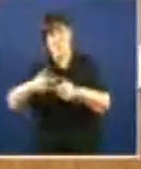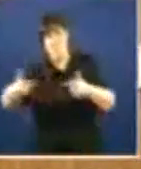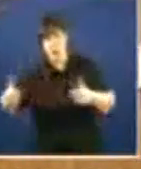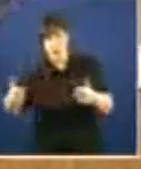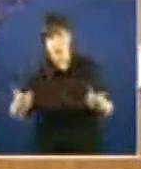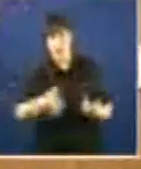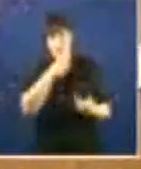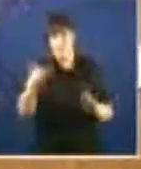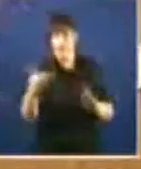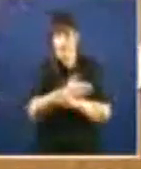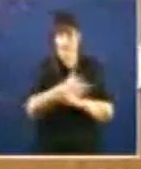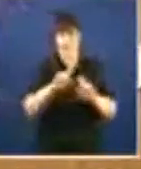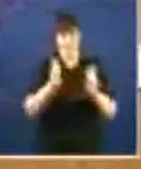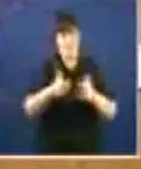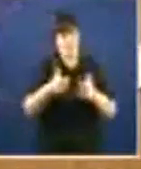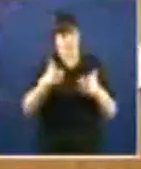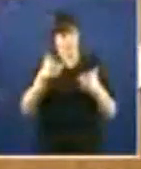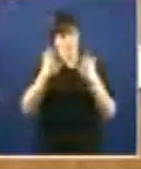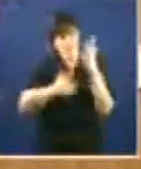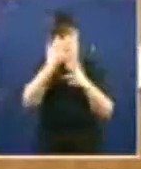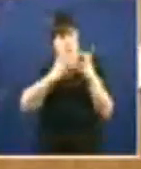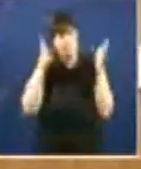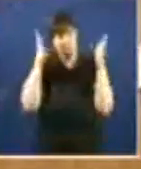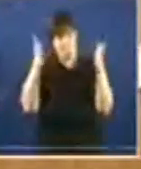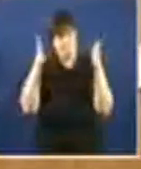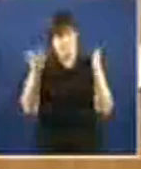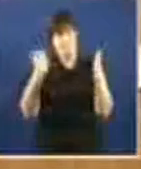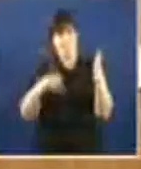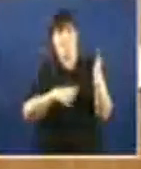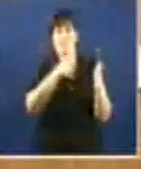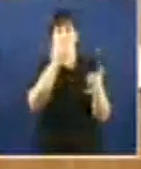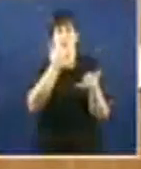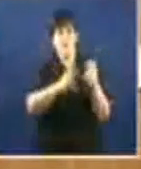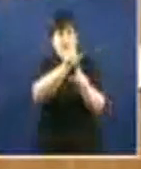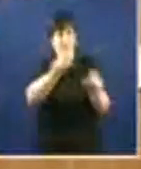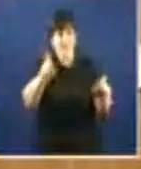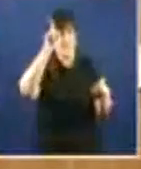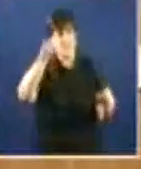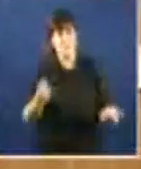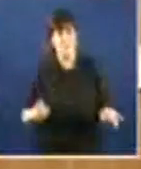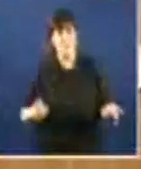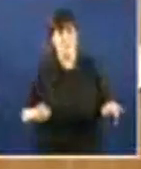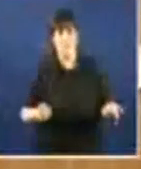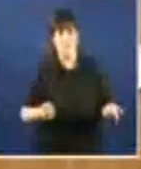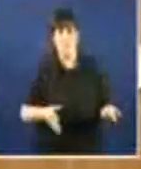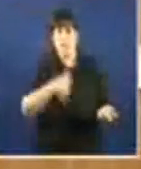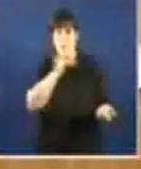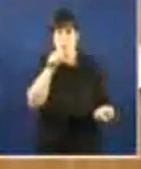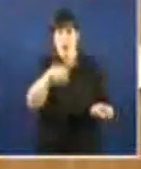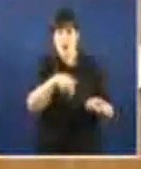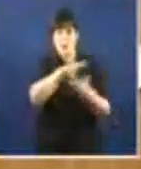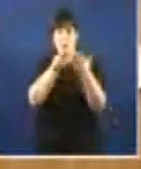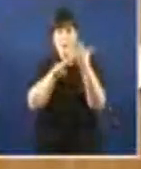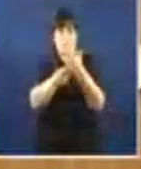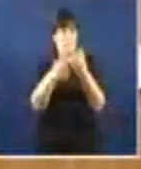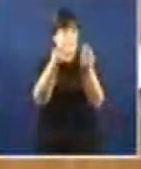Consello de Contas que era moito máis beneficioso para a xunta de Galicia. Porque, tampouco os cidadán saben, porque non hai a transparencia brilla